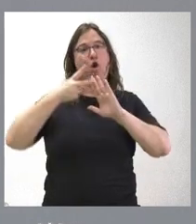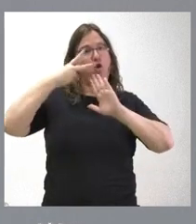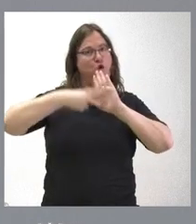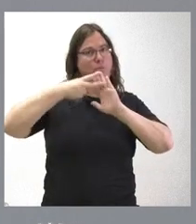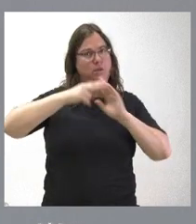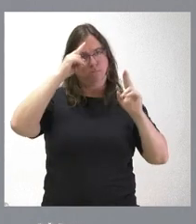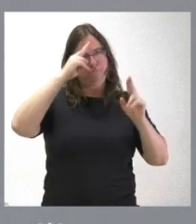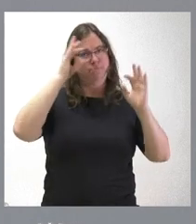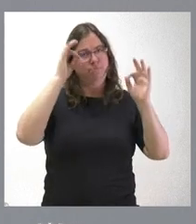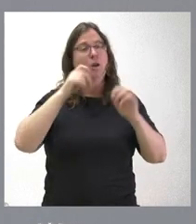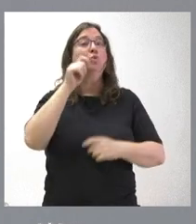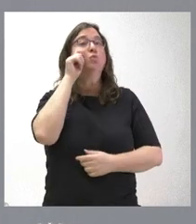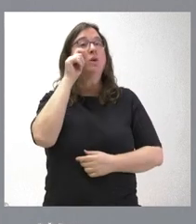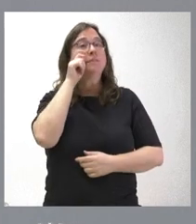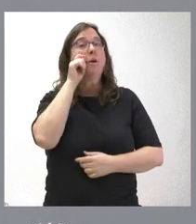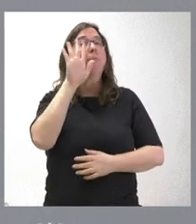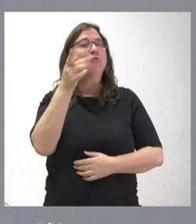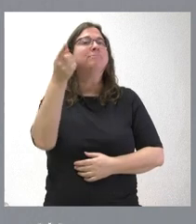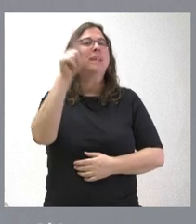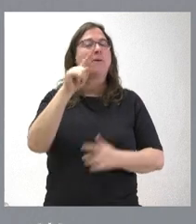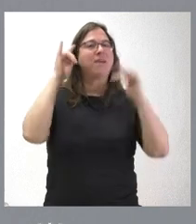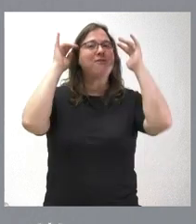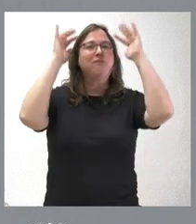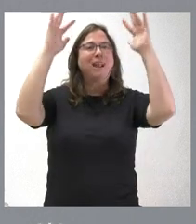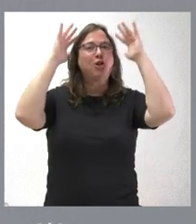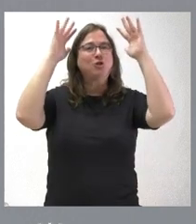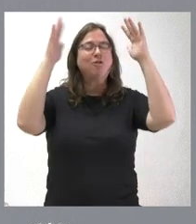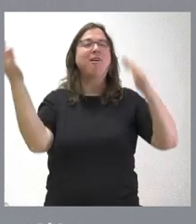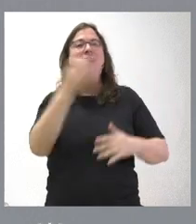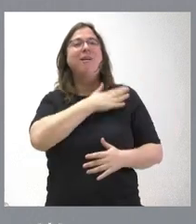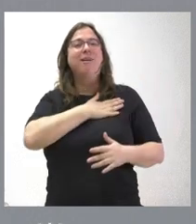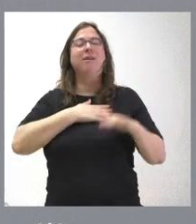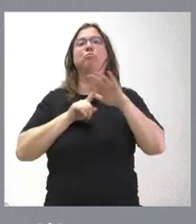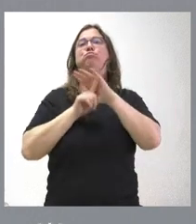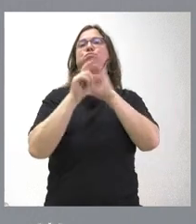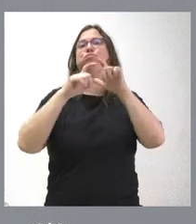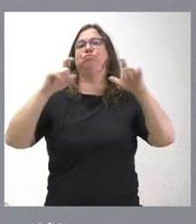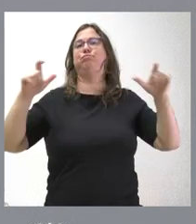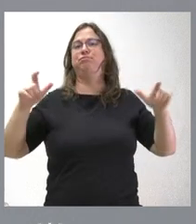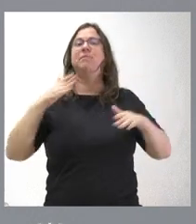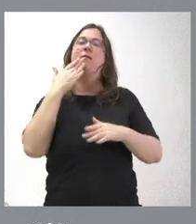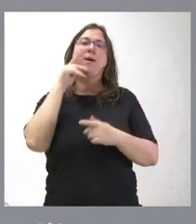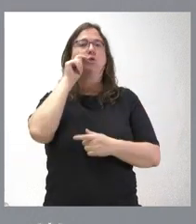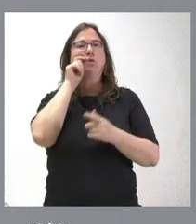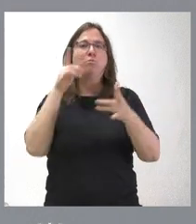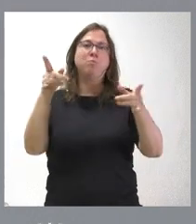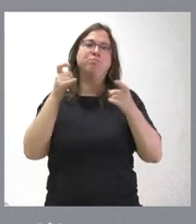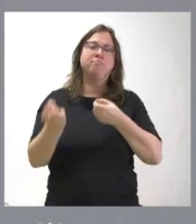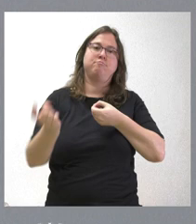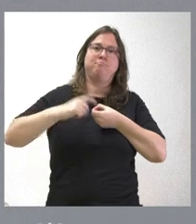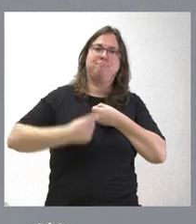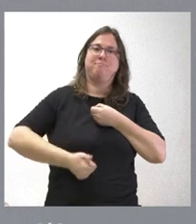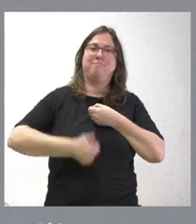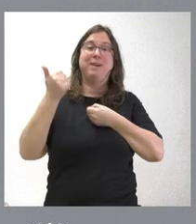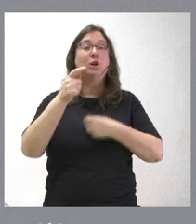en las materias turísticas, pero también con una filosofía, que es que queremos seguir creciendo y avanzando en el desarrollo turístico de nuestra comunidad. Y que los